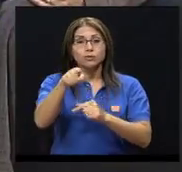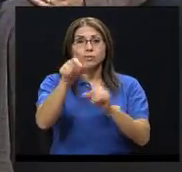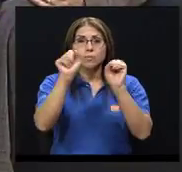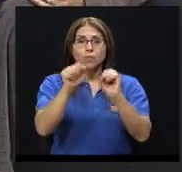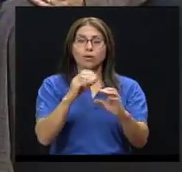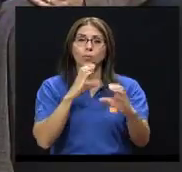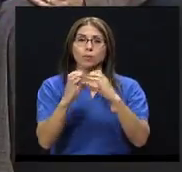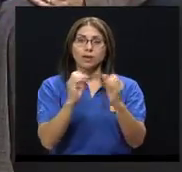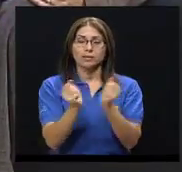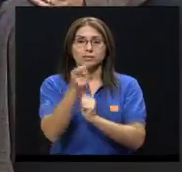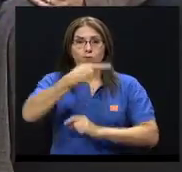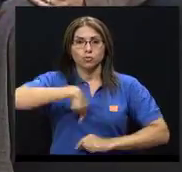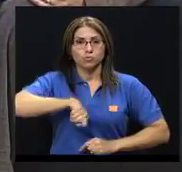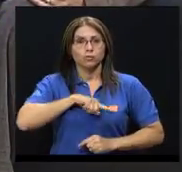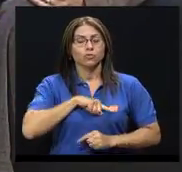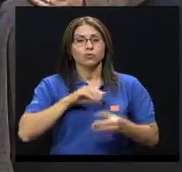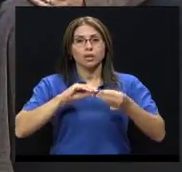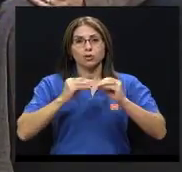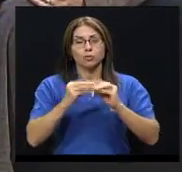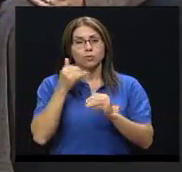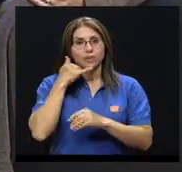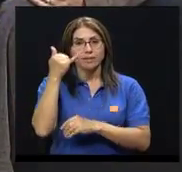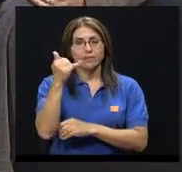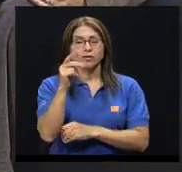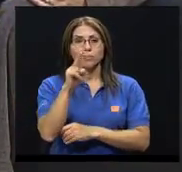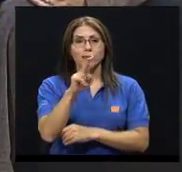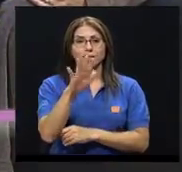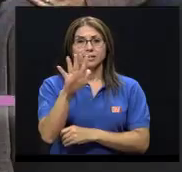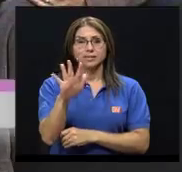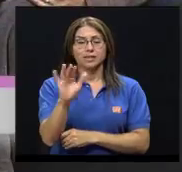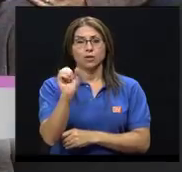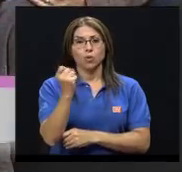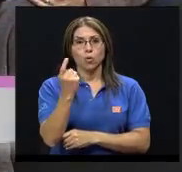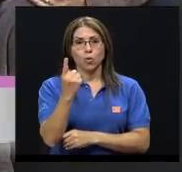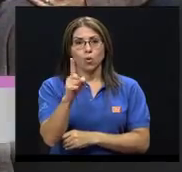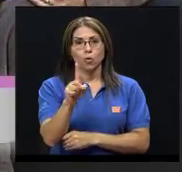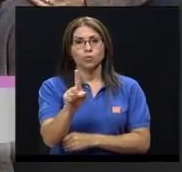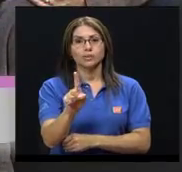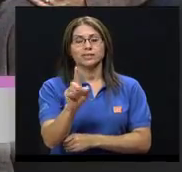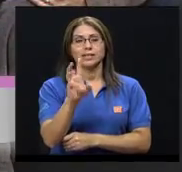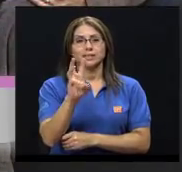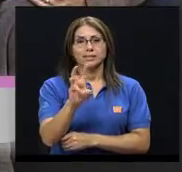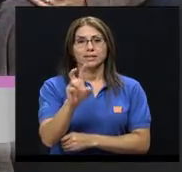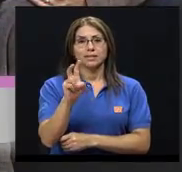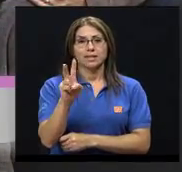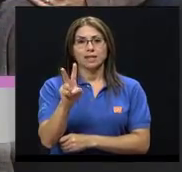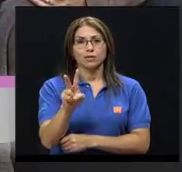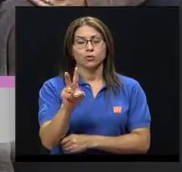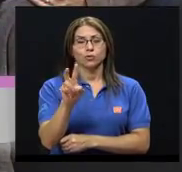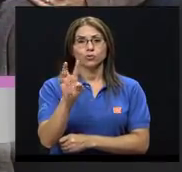Recuerden que pueden comunicarse con nosotros al número de teléfono 2511